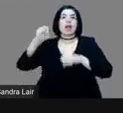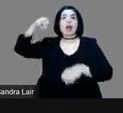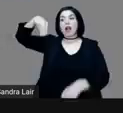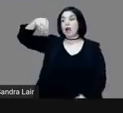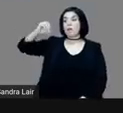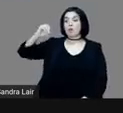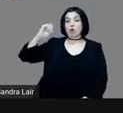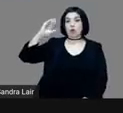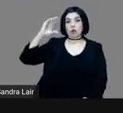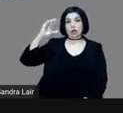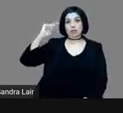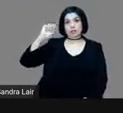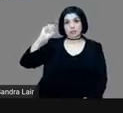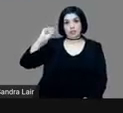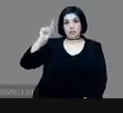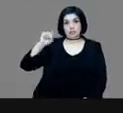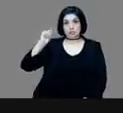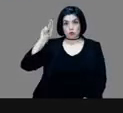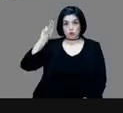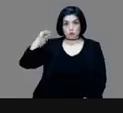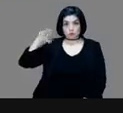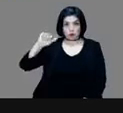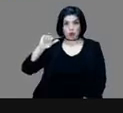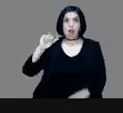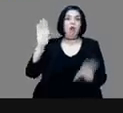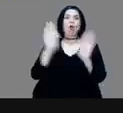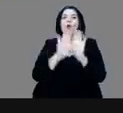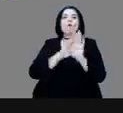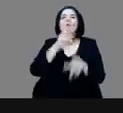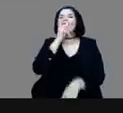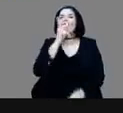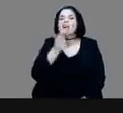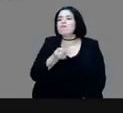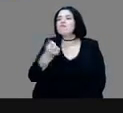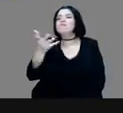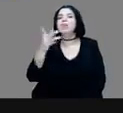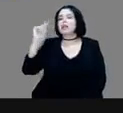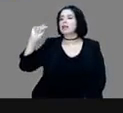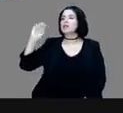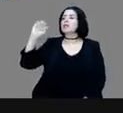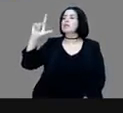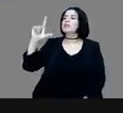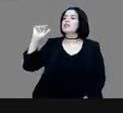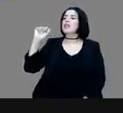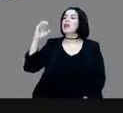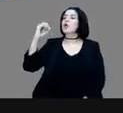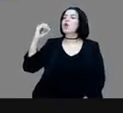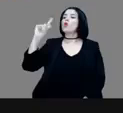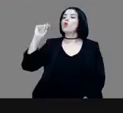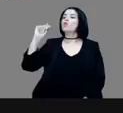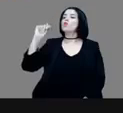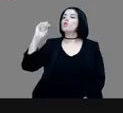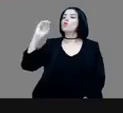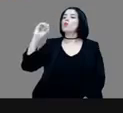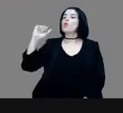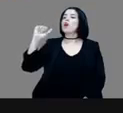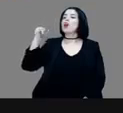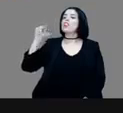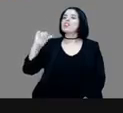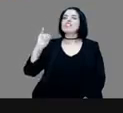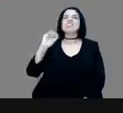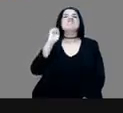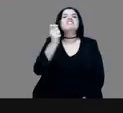Recuerden que el término Tlatuani significa el que tiene el habla, el que habla,